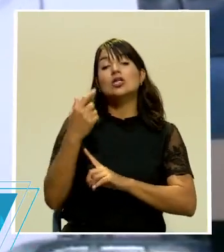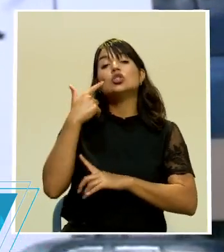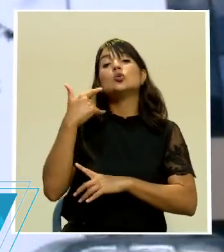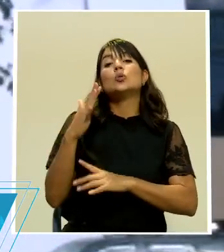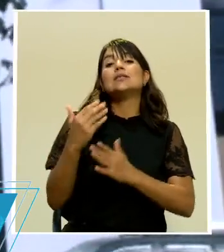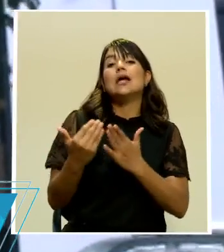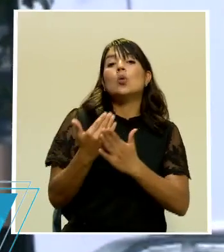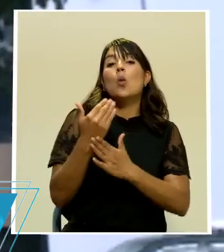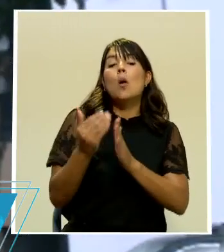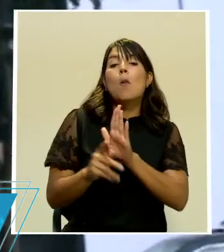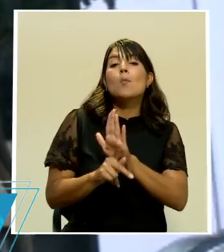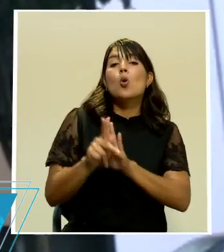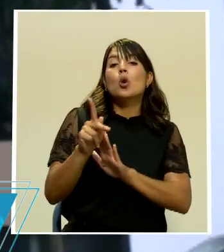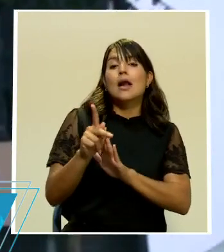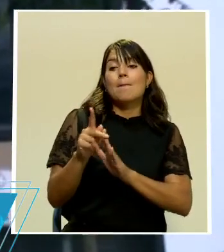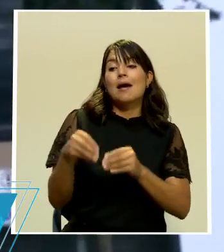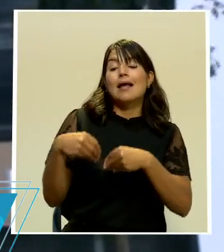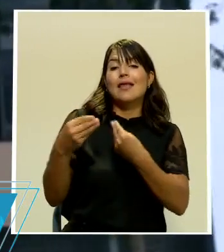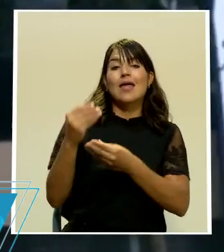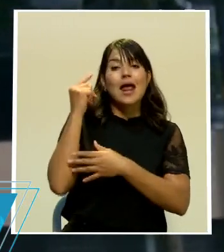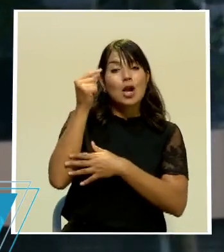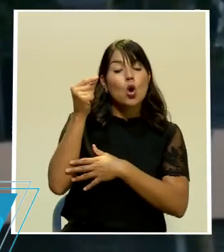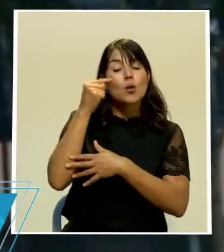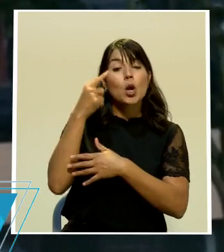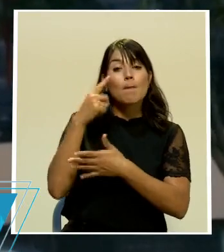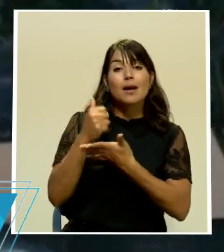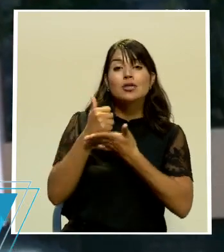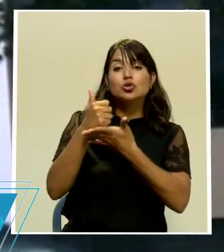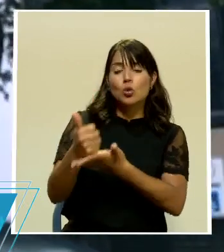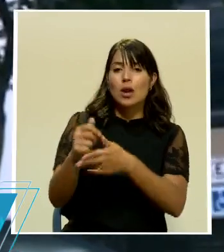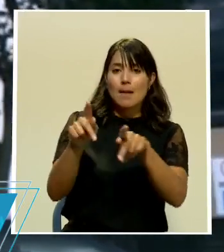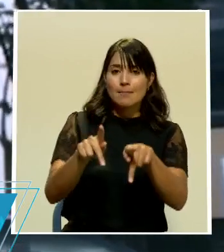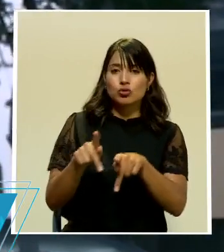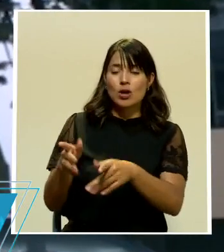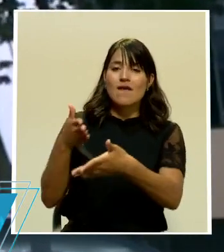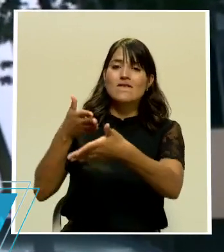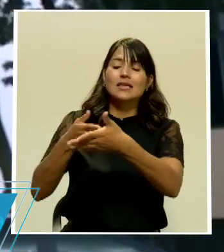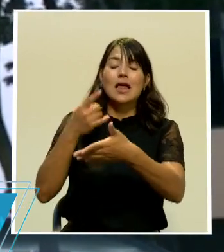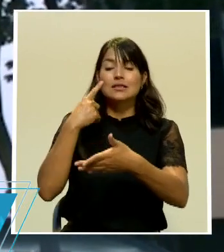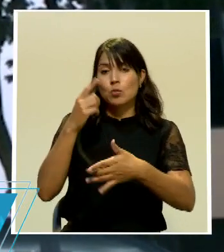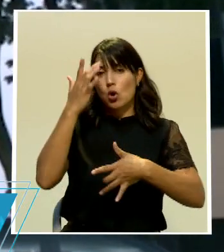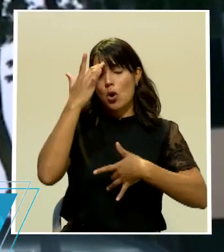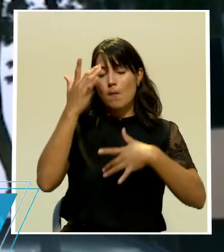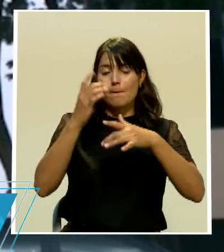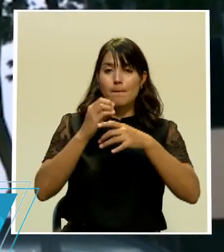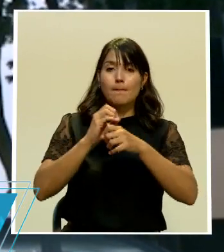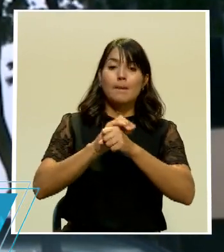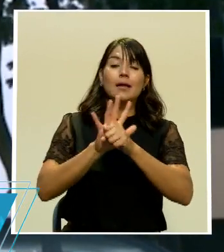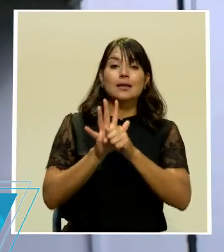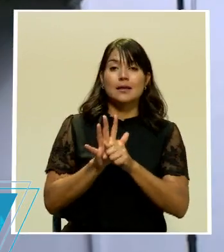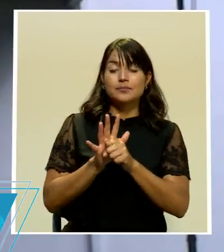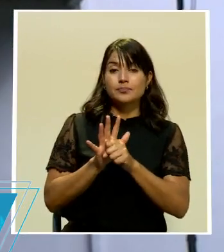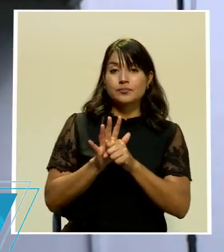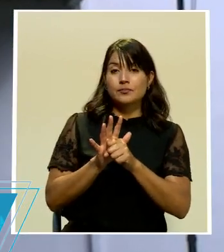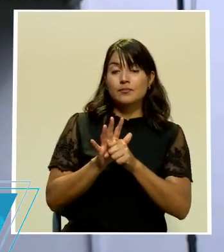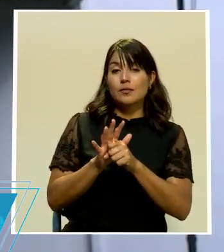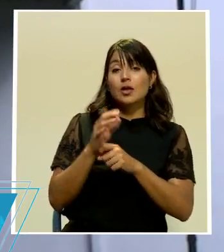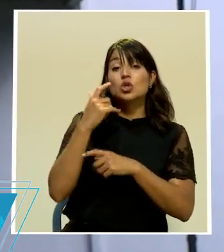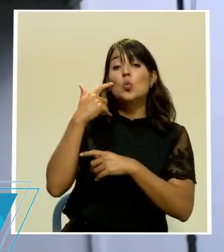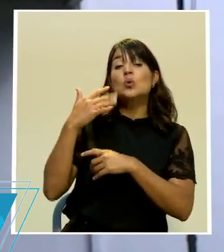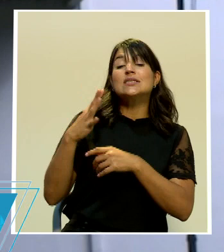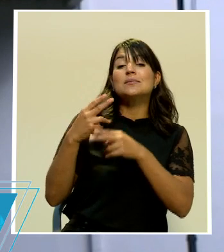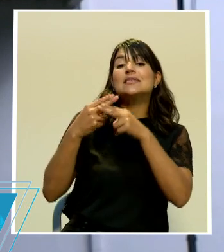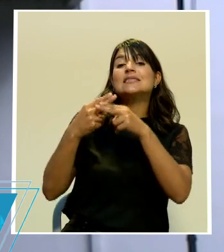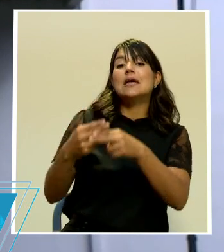ayuda a las personas en atención a la crisis generada por la pandemia que supuestamente se llamaría Plan